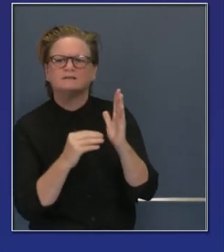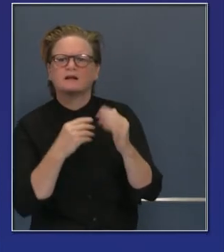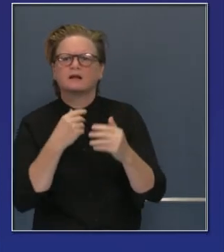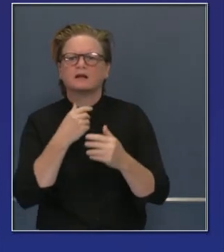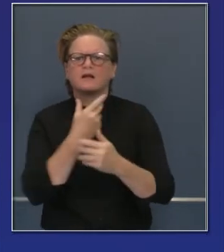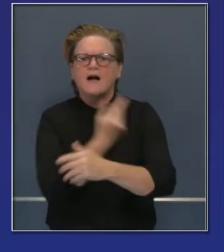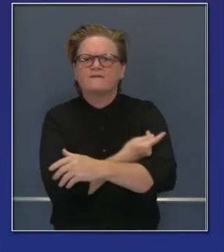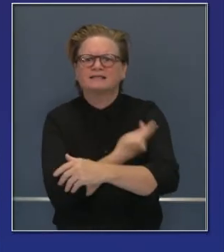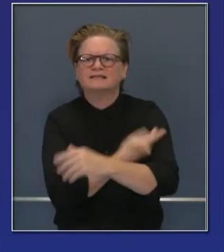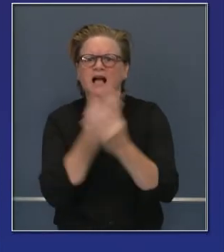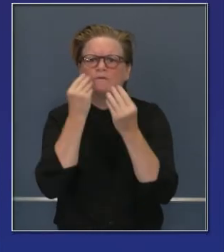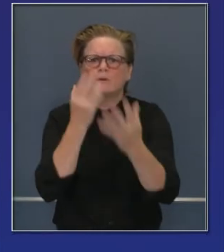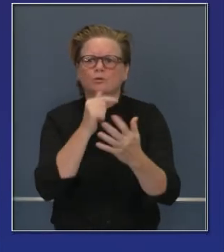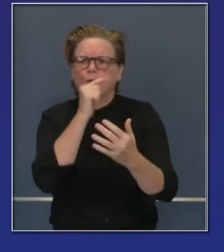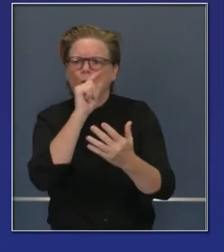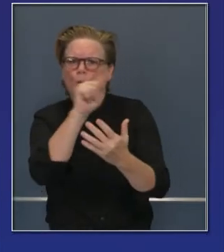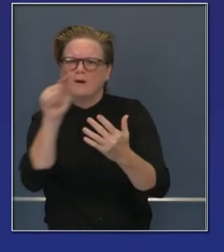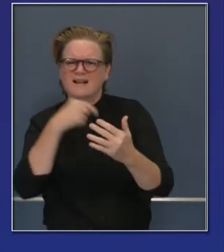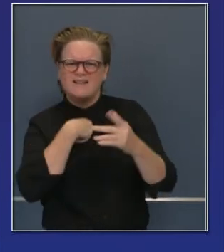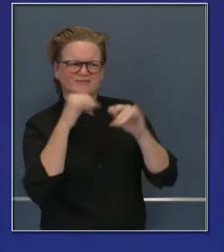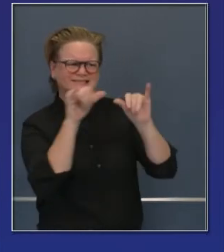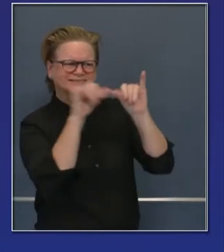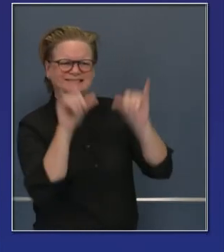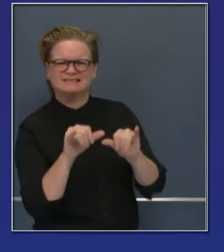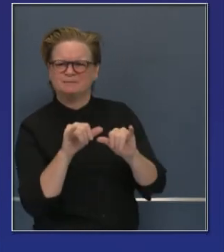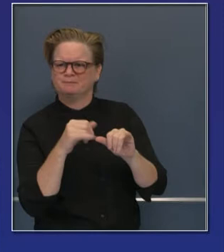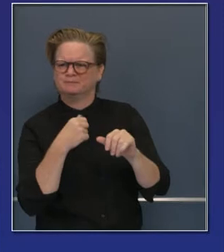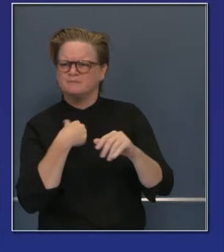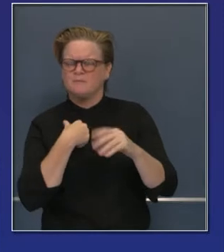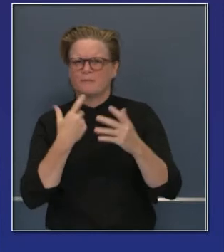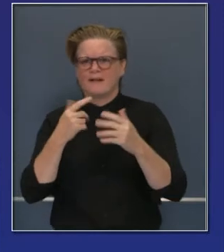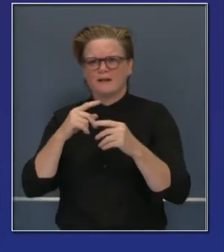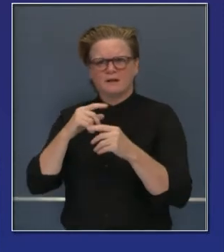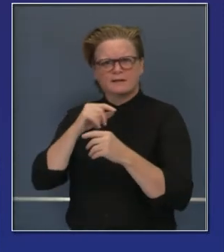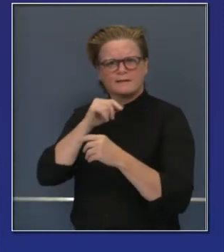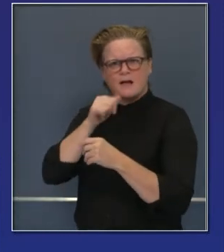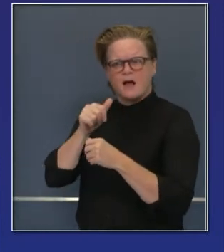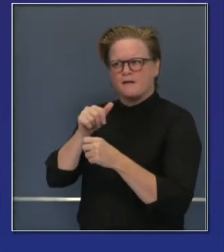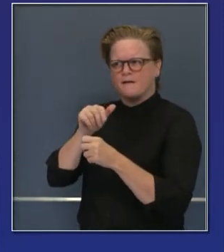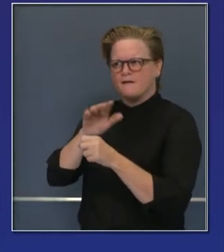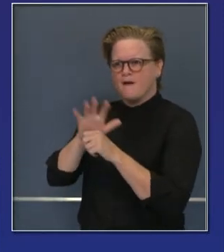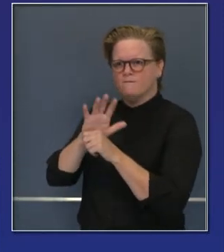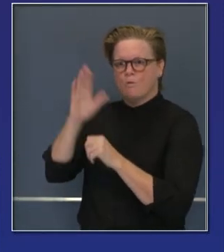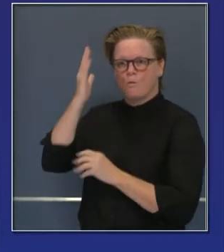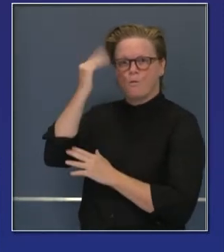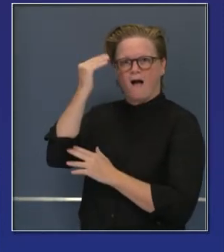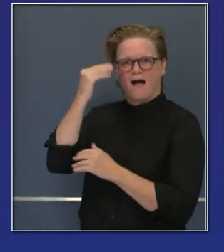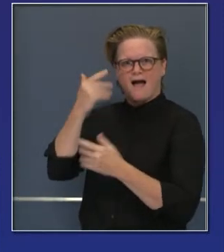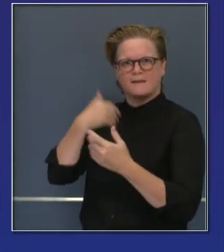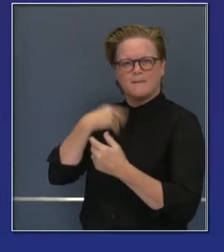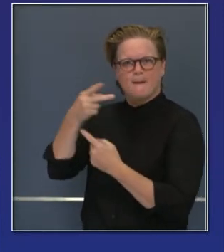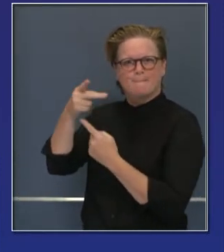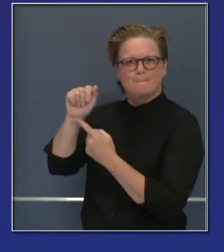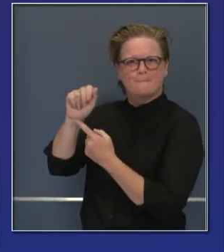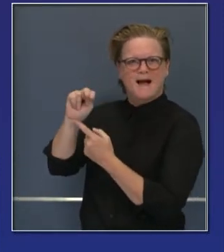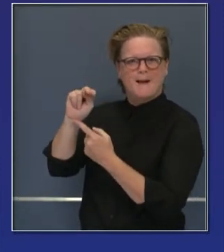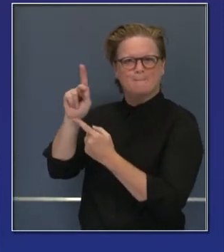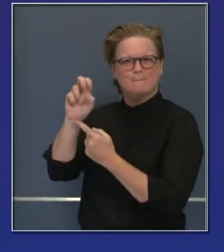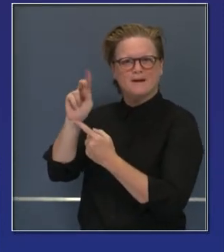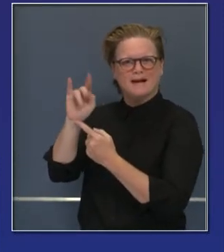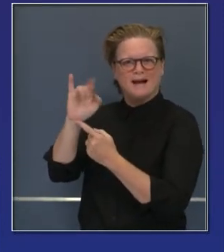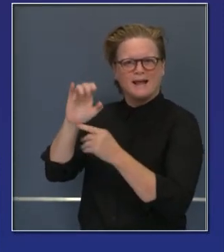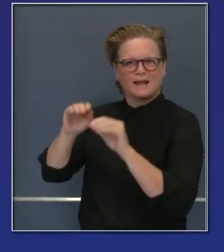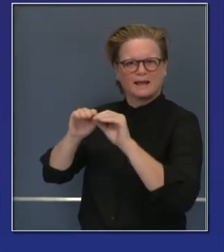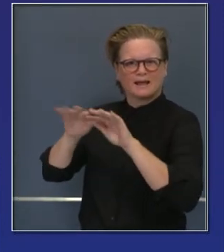desplegado y es un sistema bastante bueno, pero no es suficiente para abordar todas las necesidades en